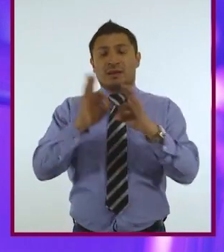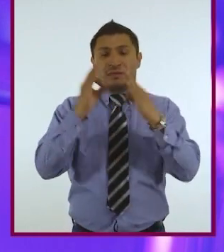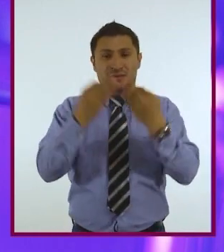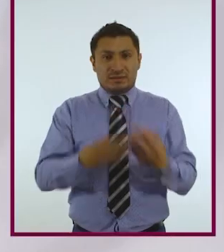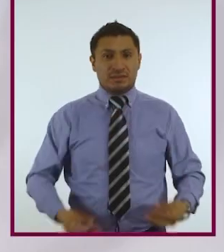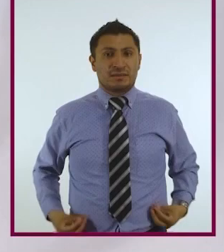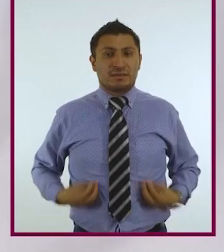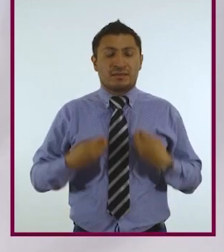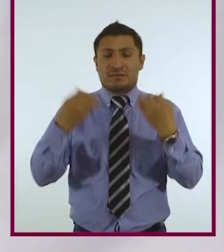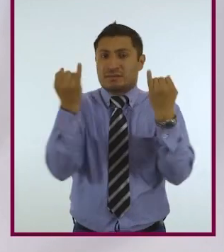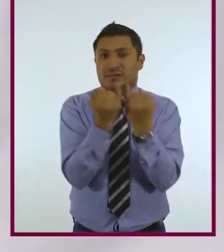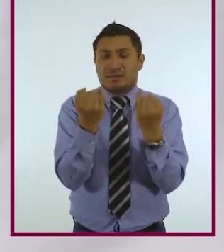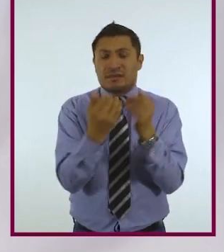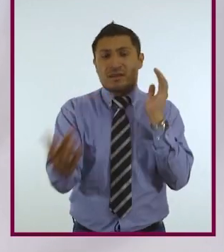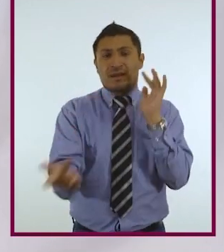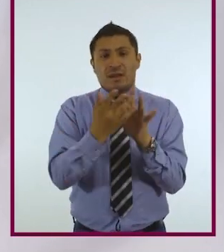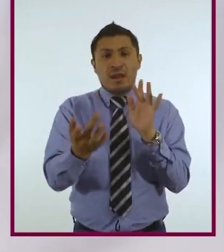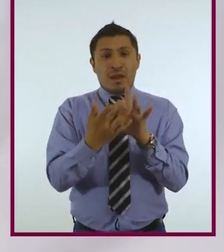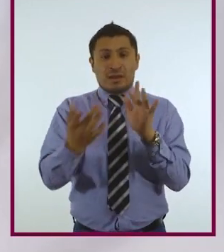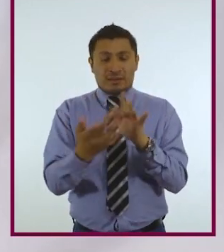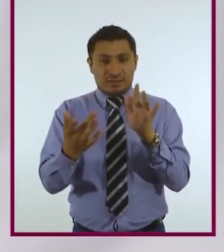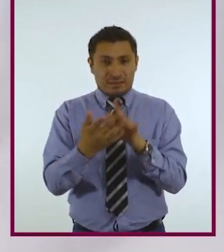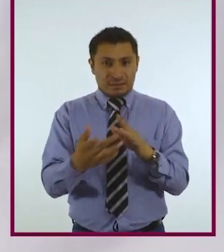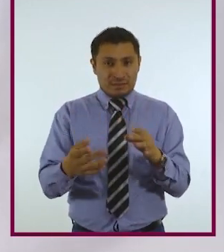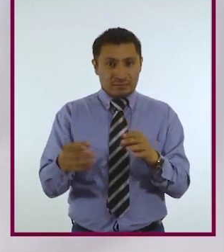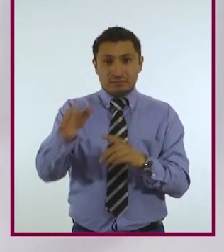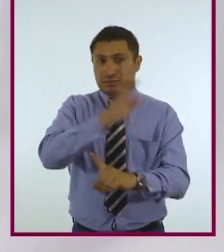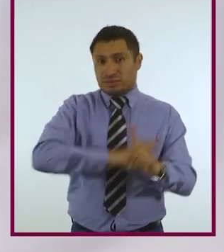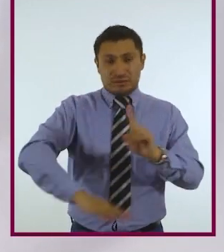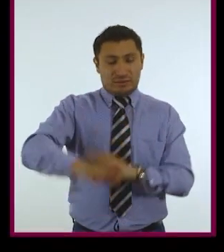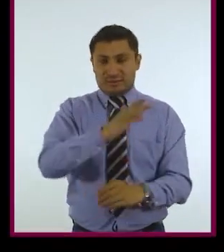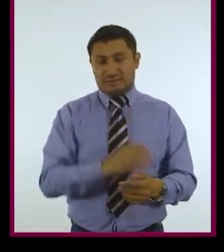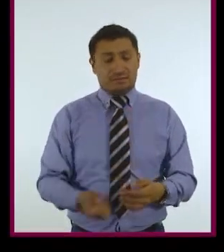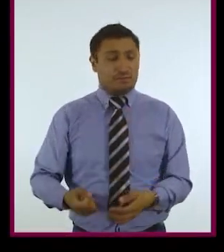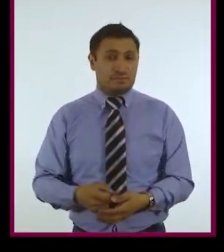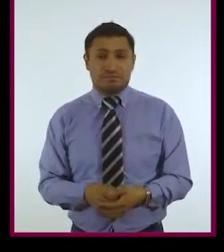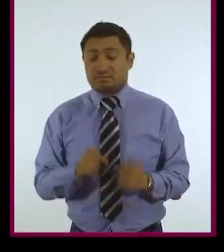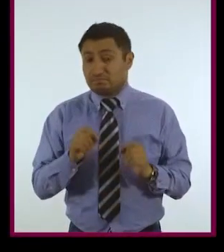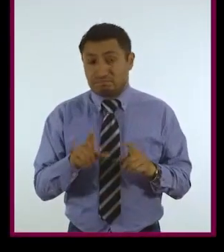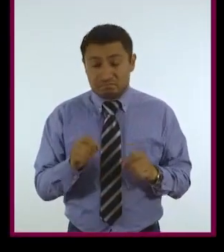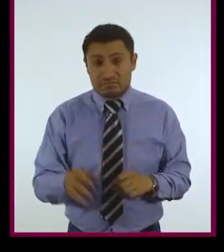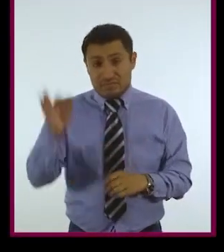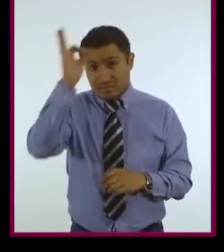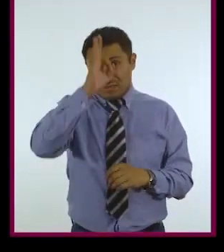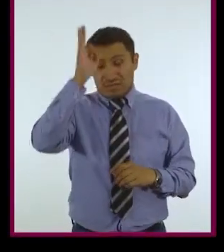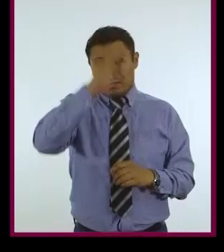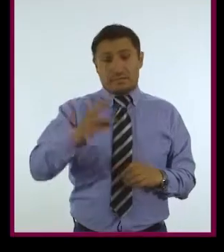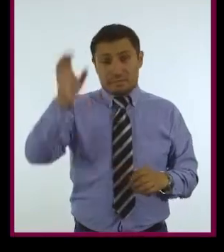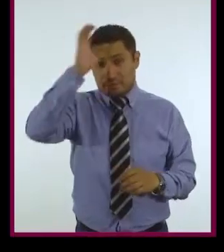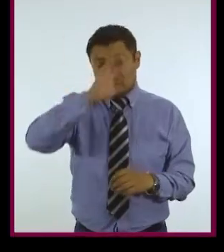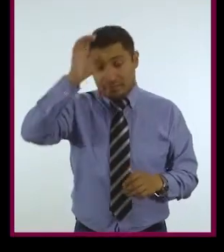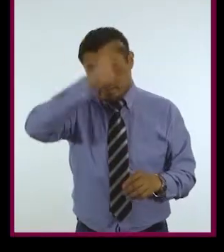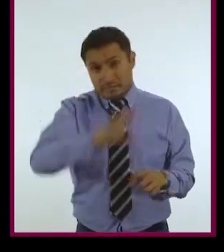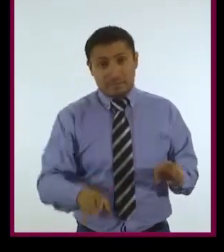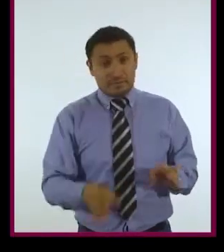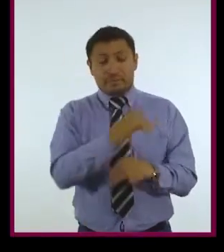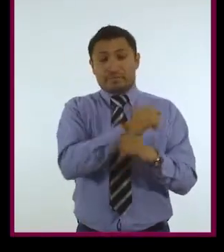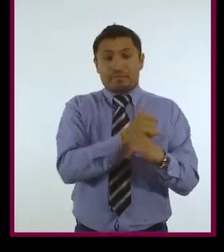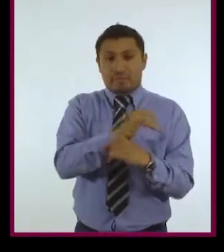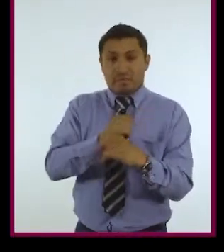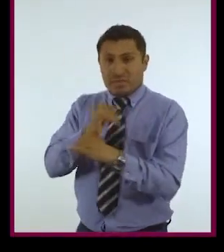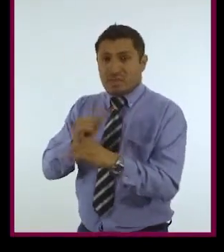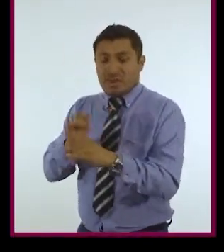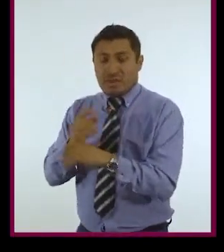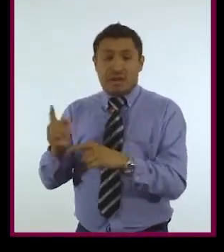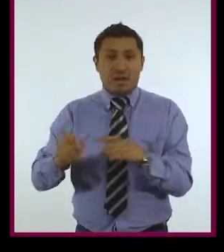vivos, así como su interacción entre sí y con el medio ambiente. La filosofía es una disciplina que se encarga de indagar